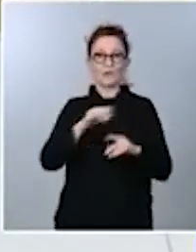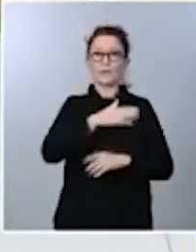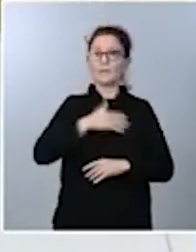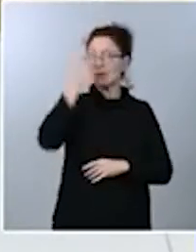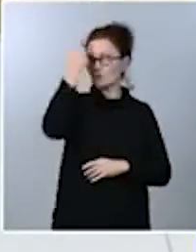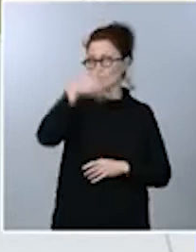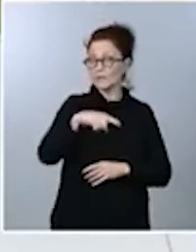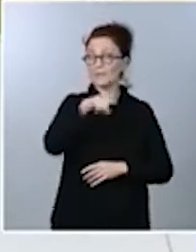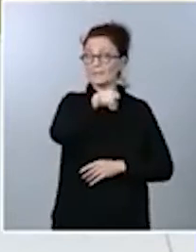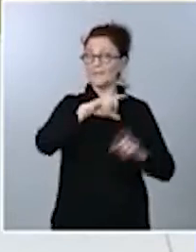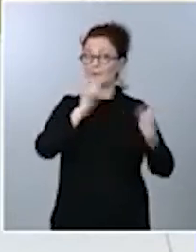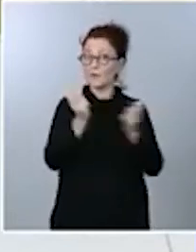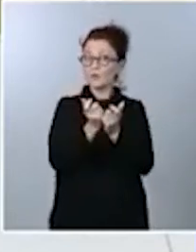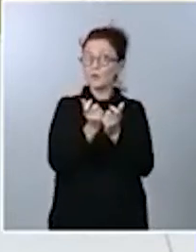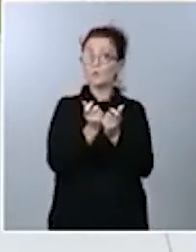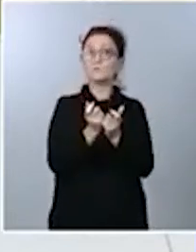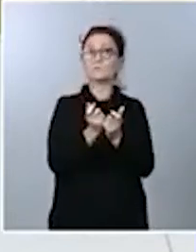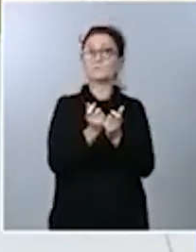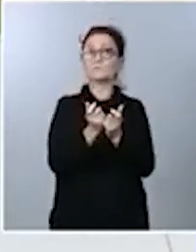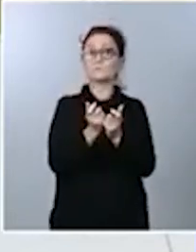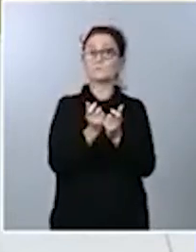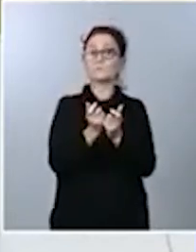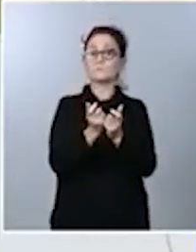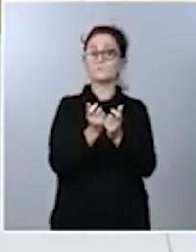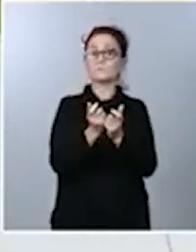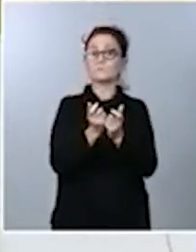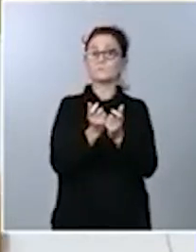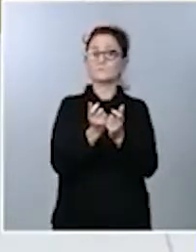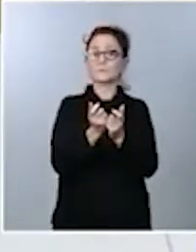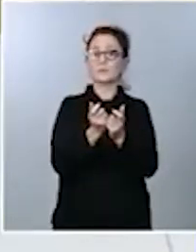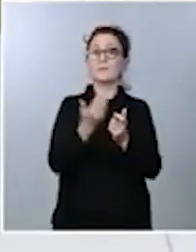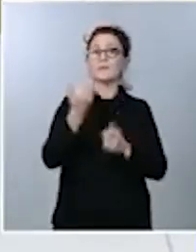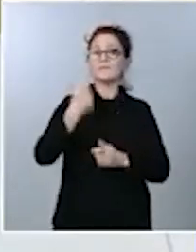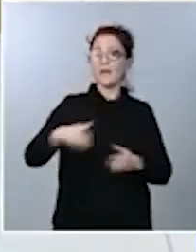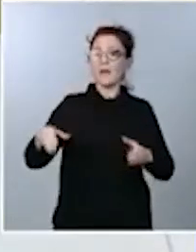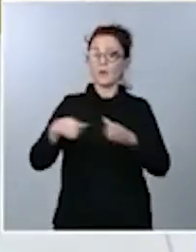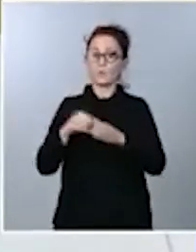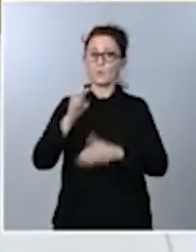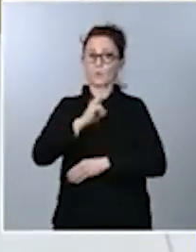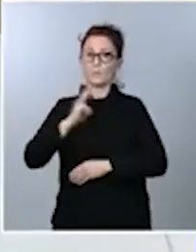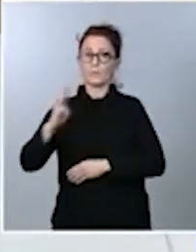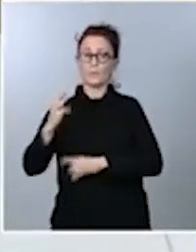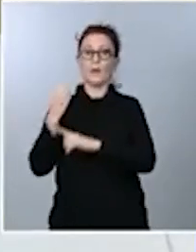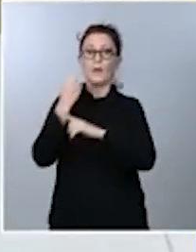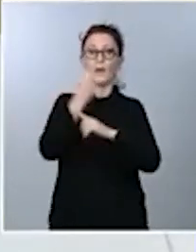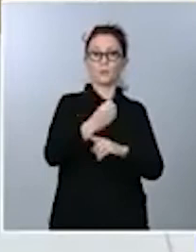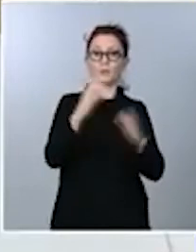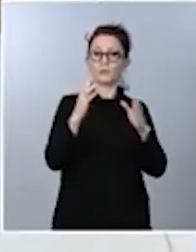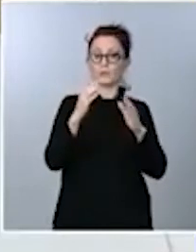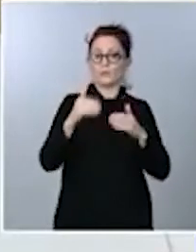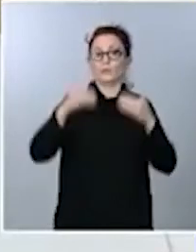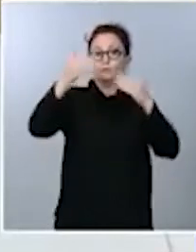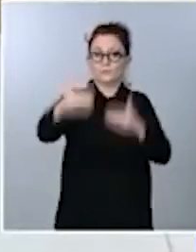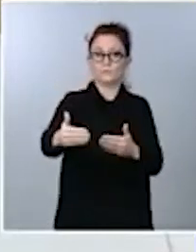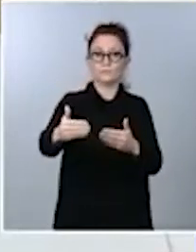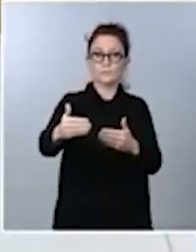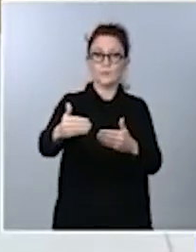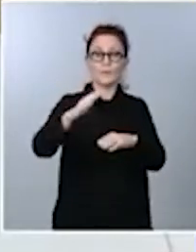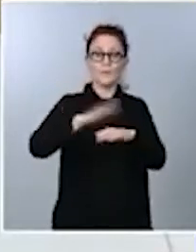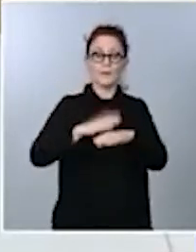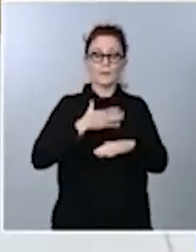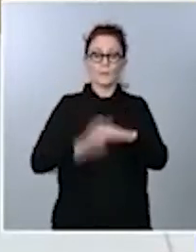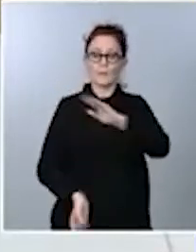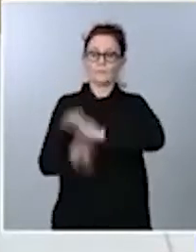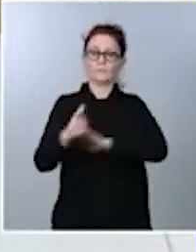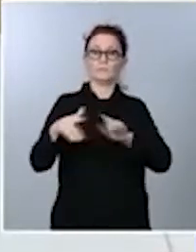con… Saber si el Partido Popular apoyaría una prórroga para que pueda declararse un estado de alarma y con